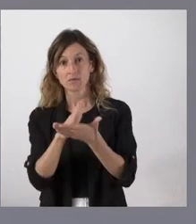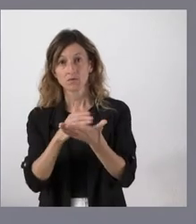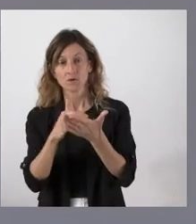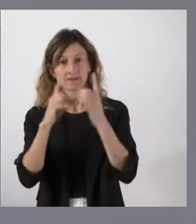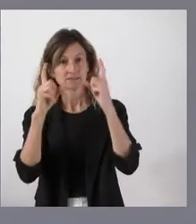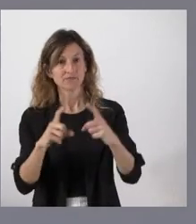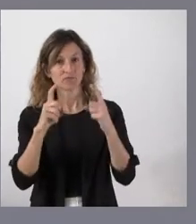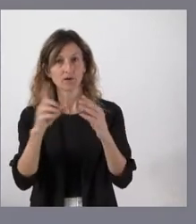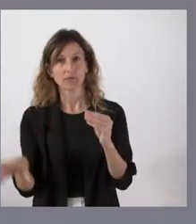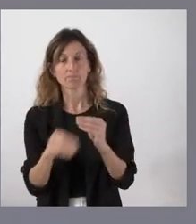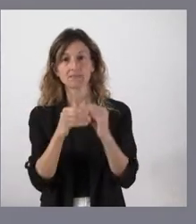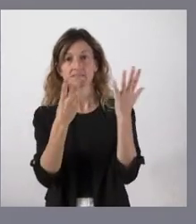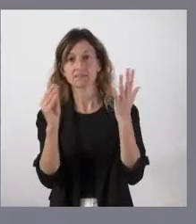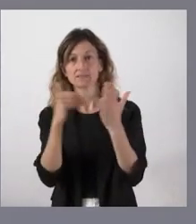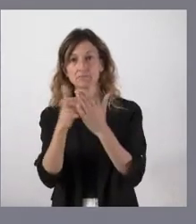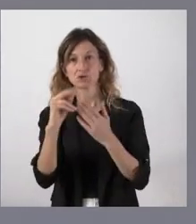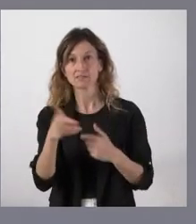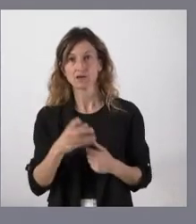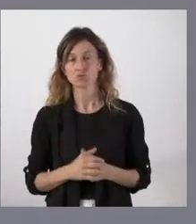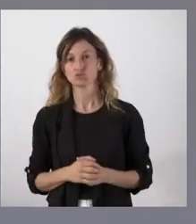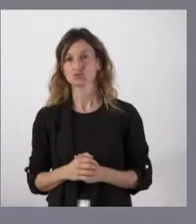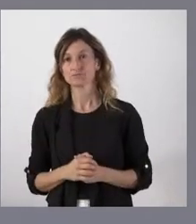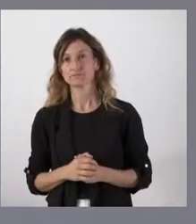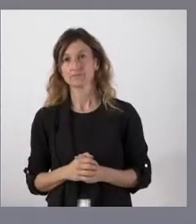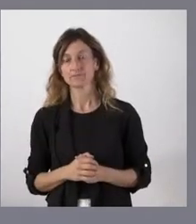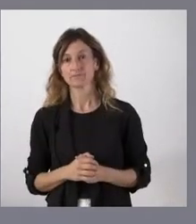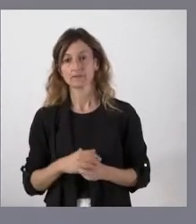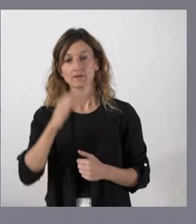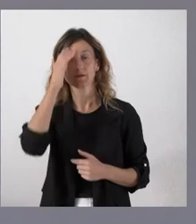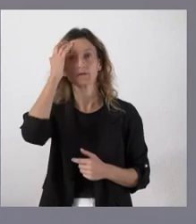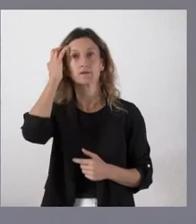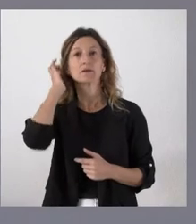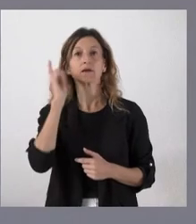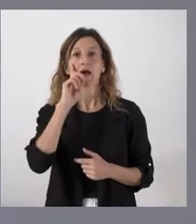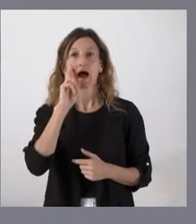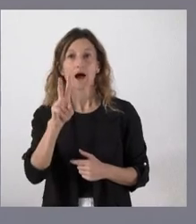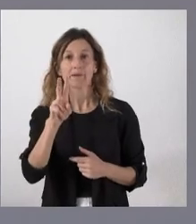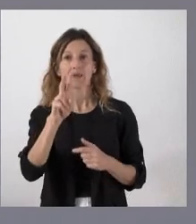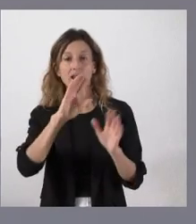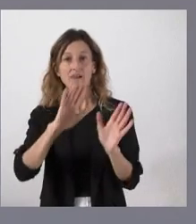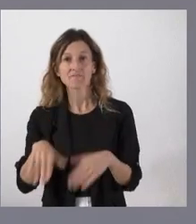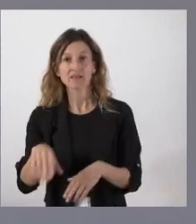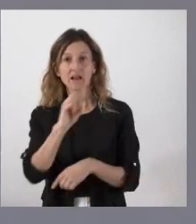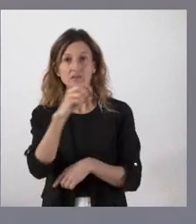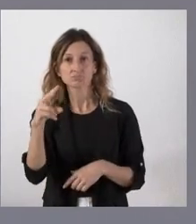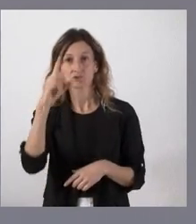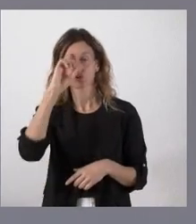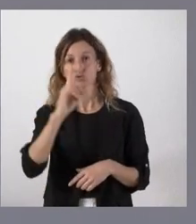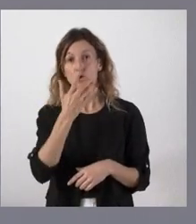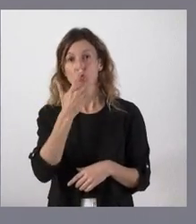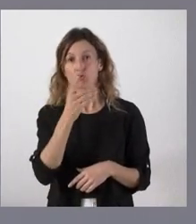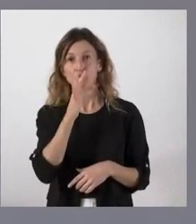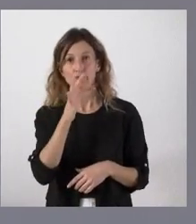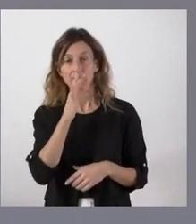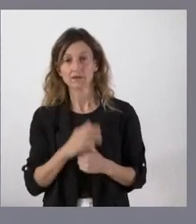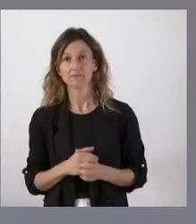esfuerzo adicional de 70 millones de euros y, en la medida en que vamos a ver cómo queda la redacción final, que no la conocemos, pero la